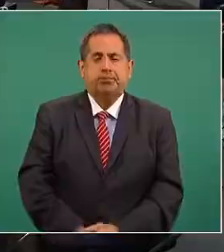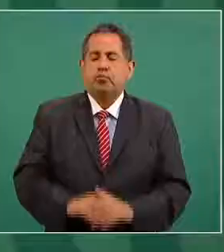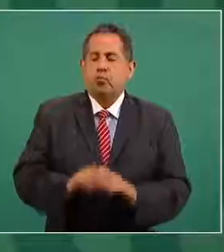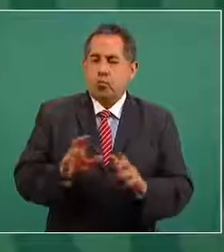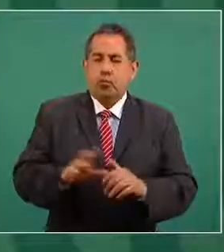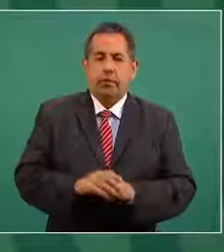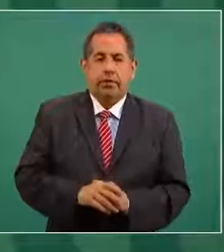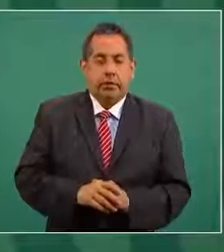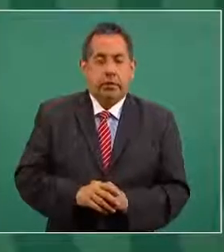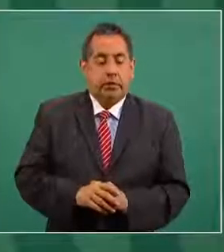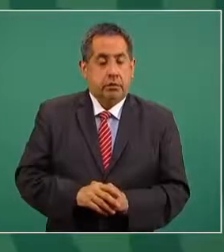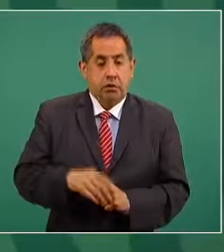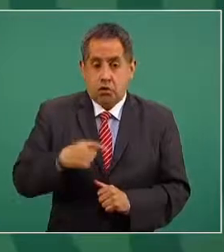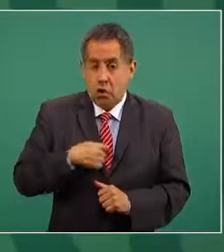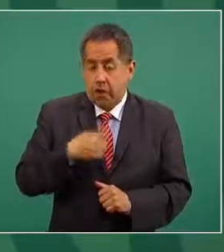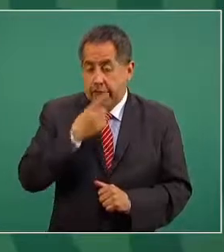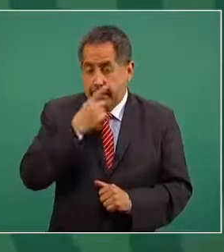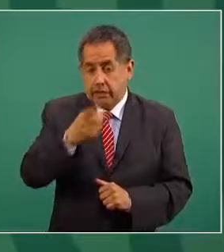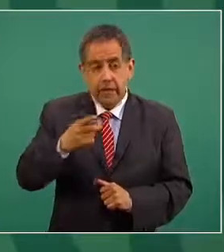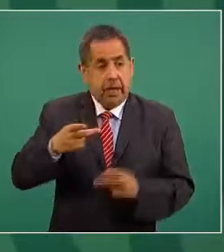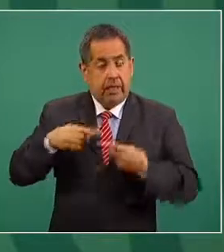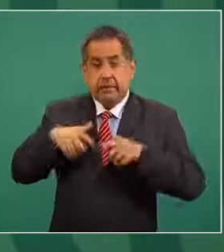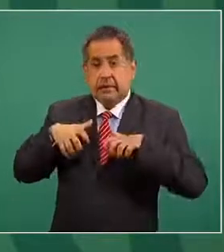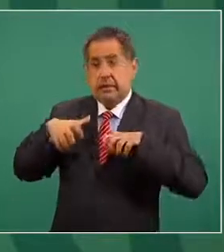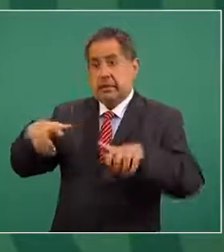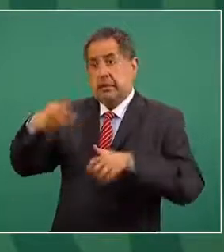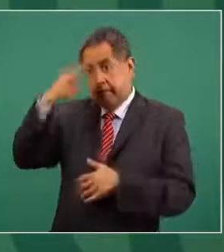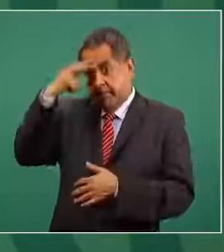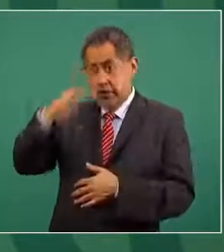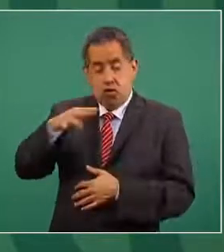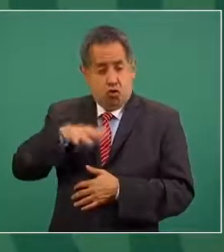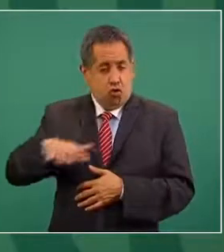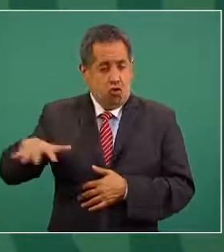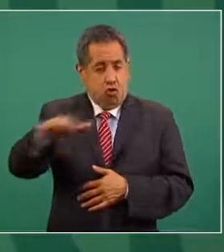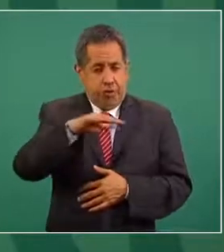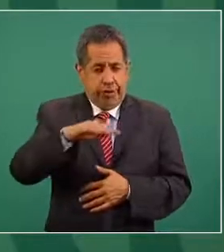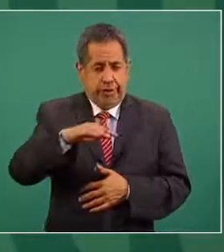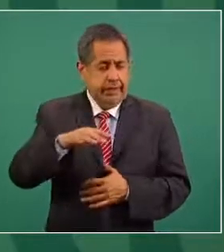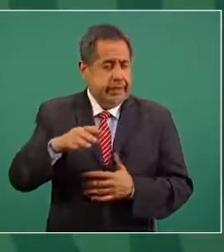puedo decir al pueblo de México que